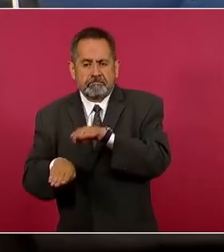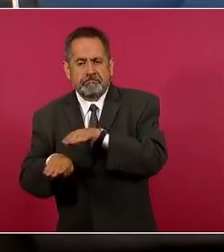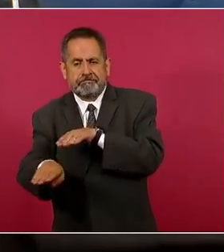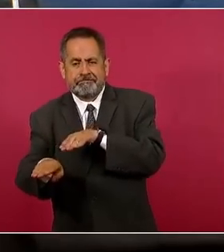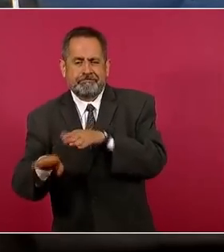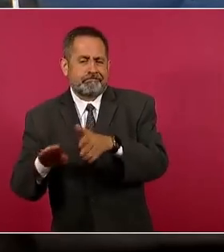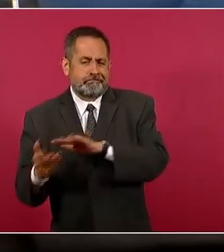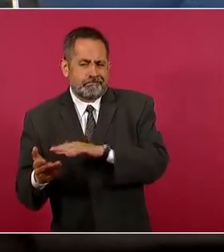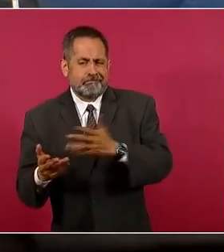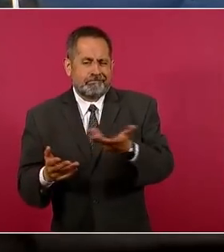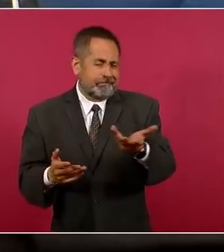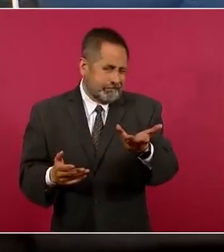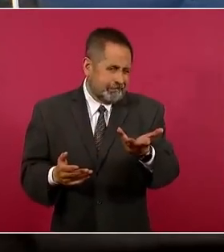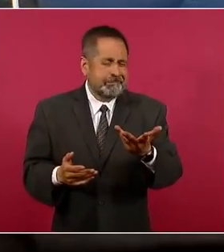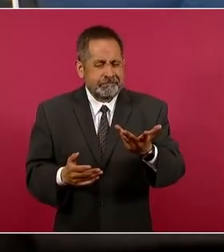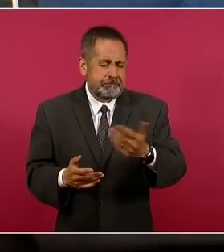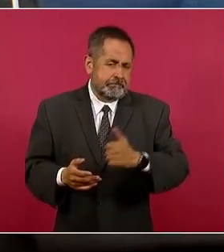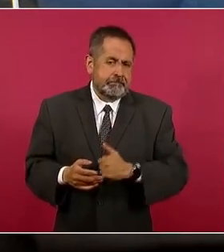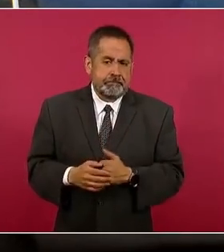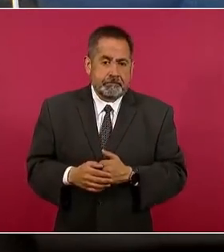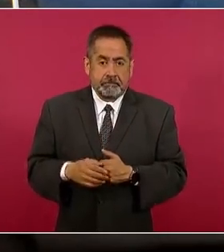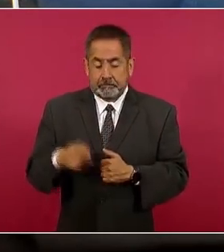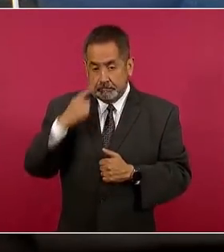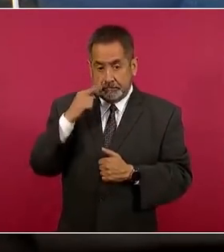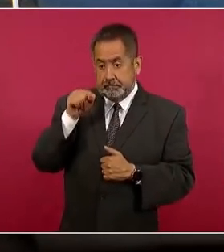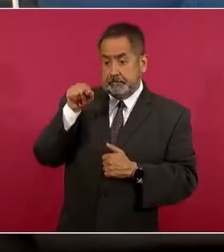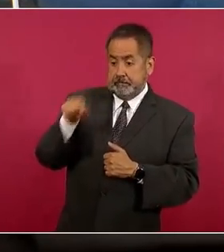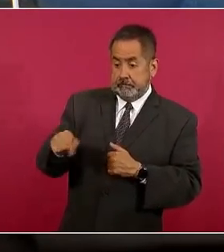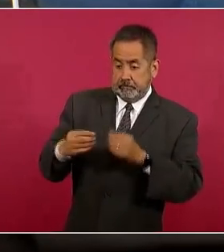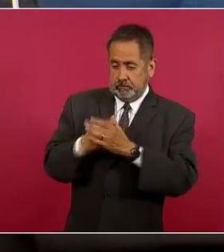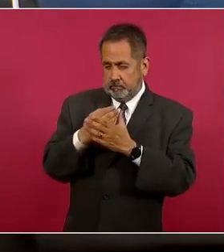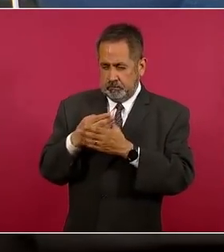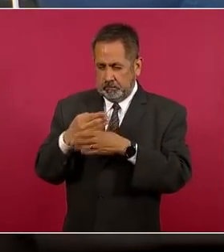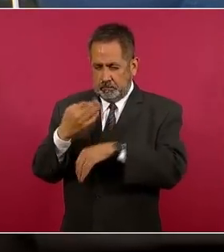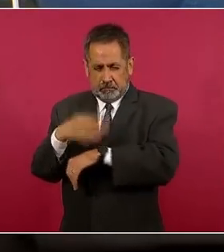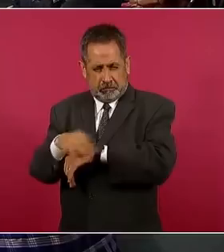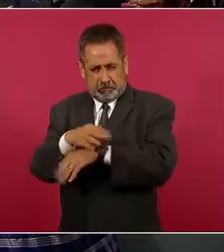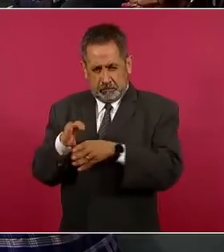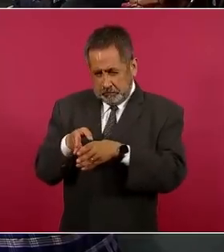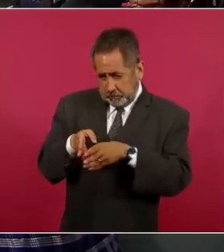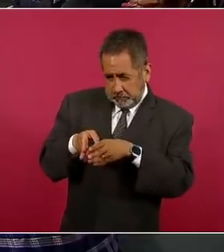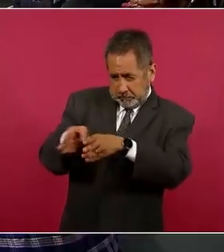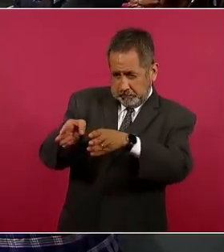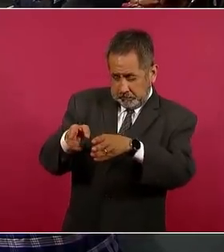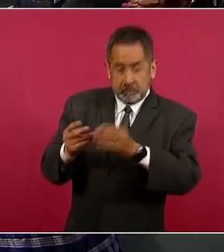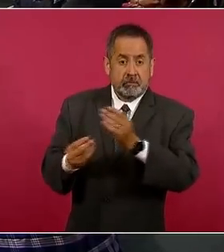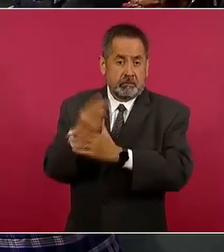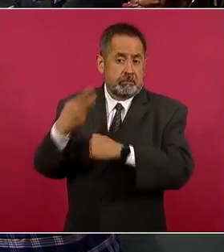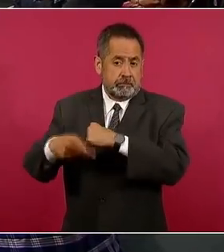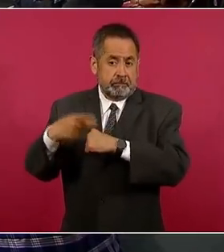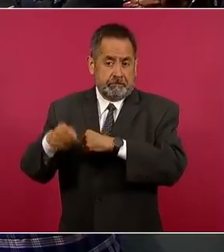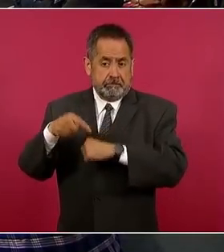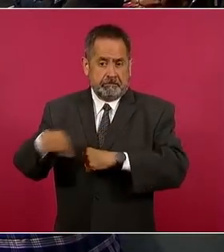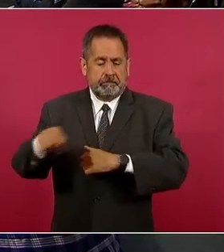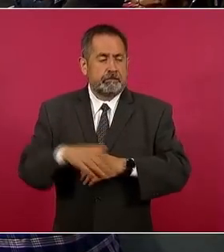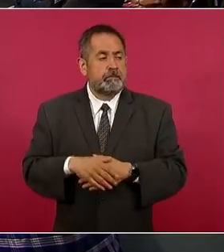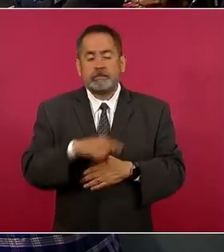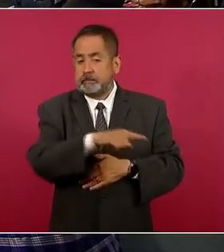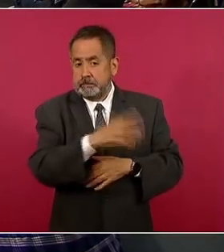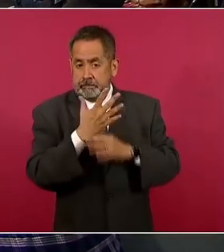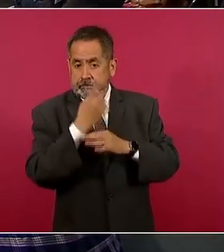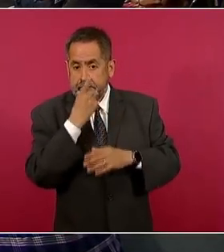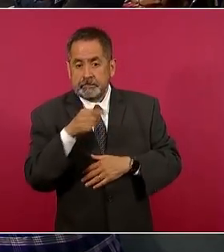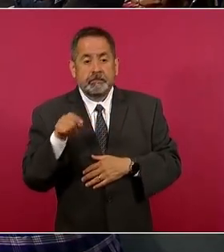justo donde se trasladó el nuevo trazo es donde pudiera haber este riesgo. También acusaron que en el